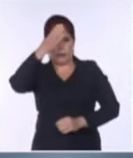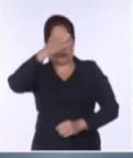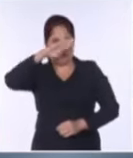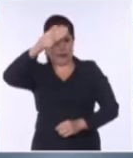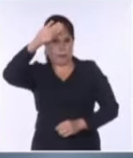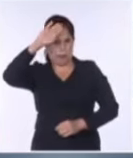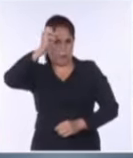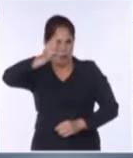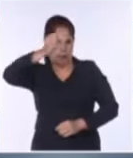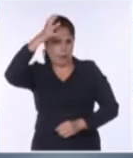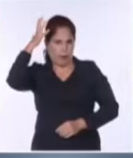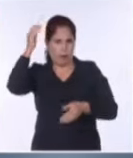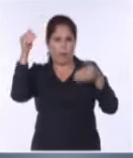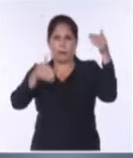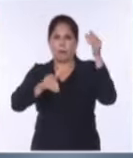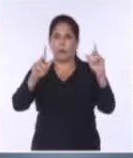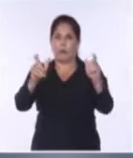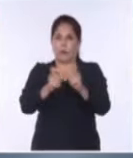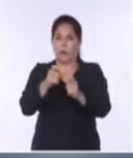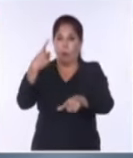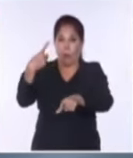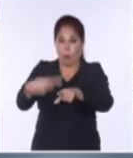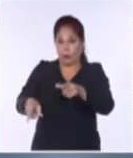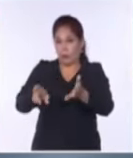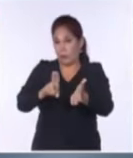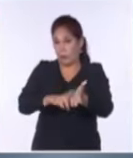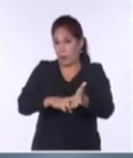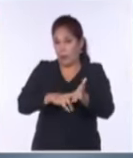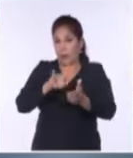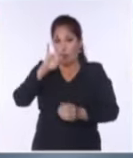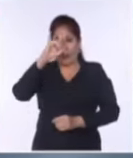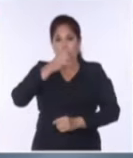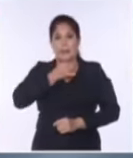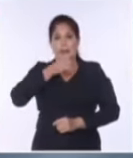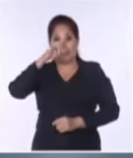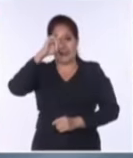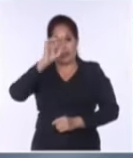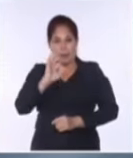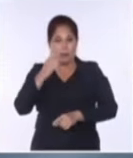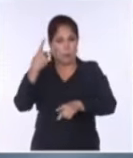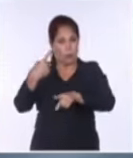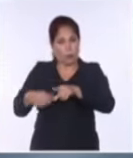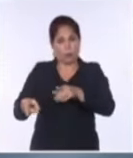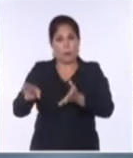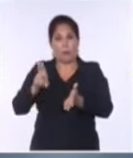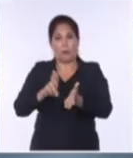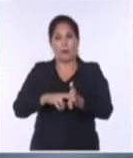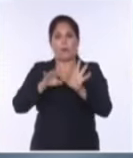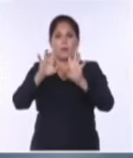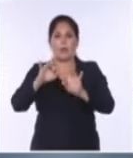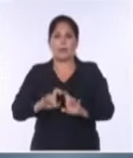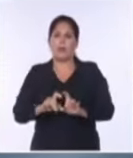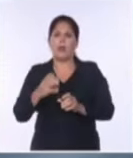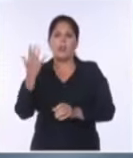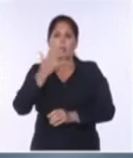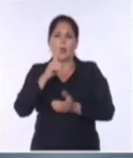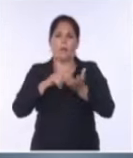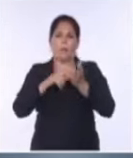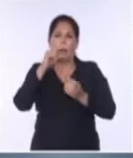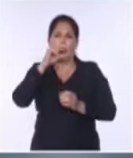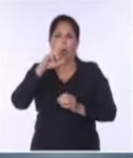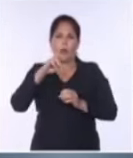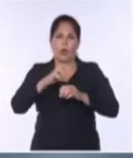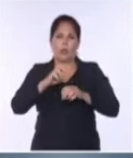Miguel Díaz-Canel Bermúdez, el miembro del buro político Ulises Gilarte de Nacimiento y el integrante del secretariado Jorge Luis Broche Lorenzo.